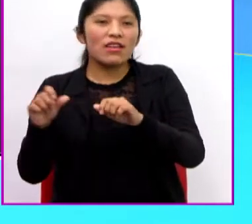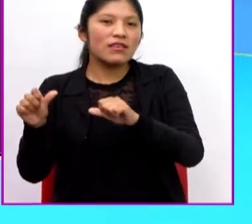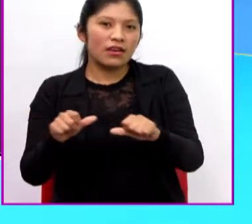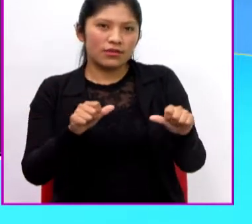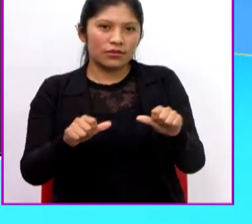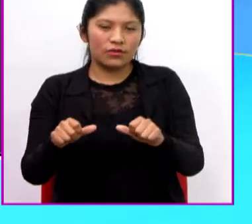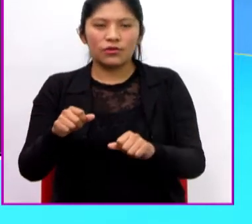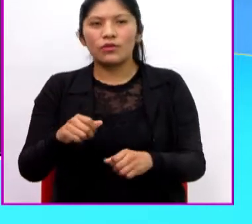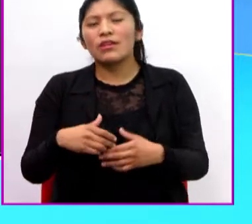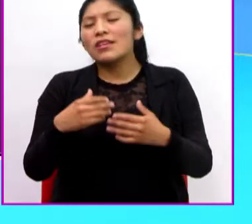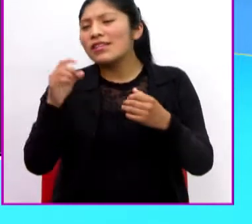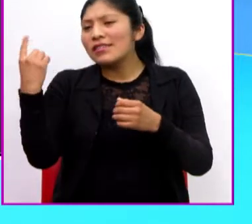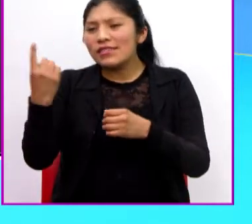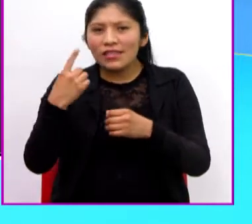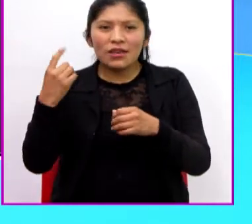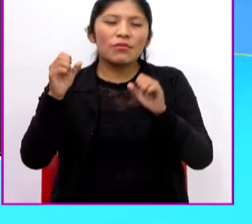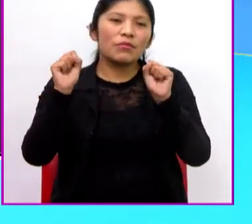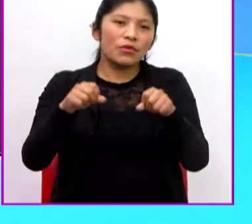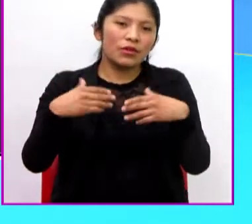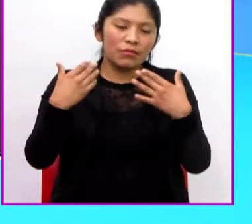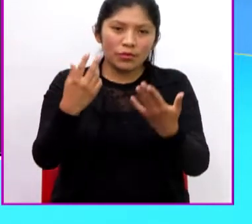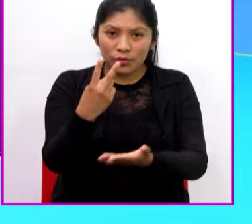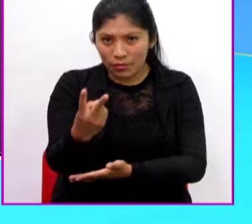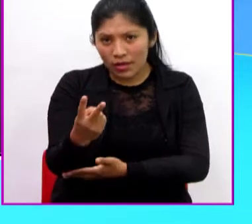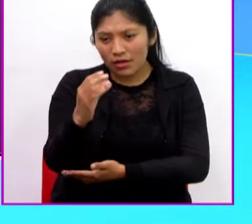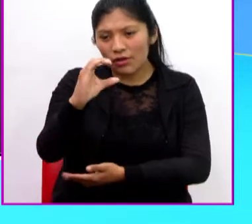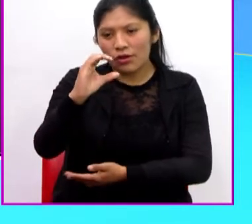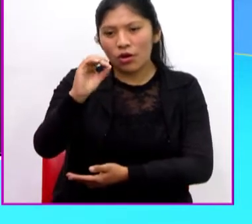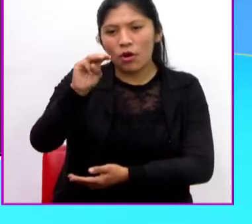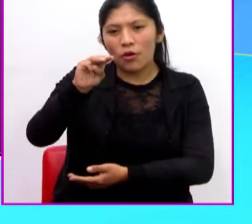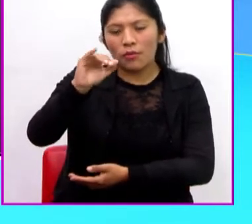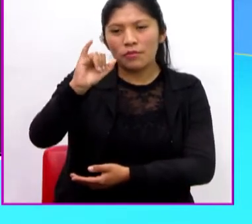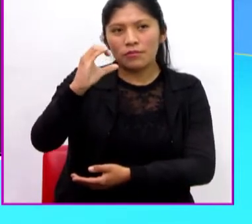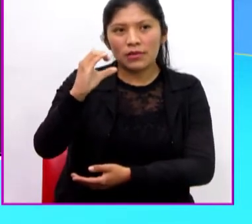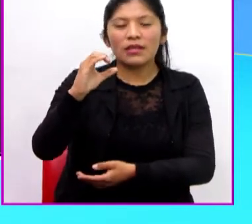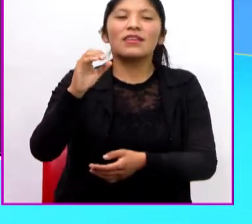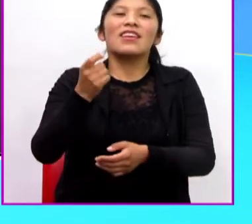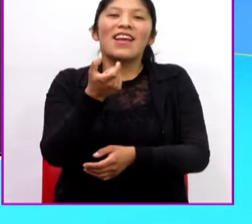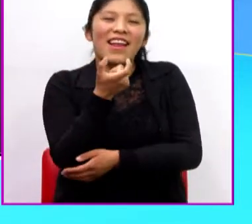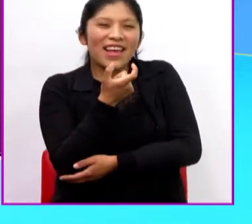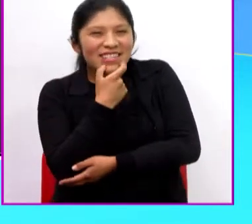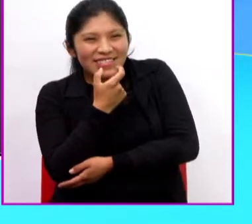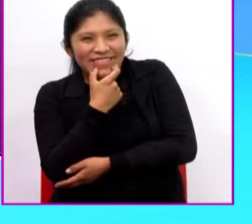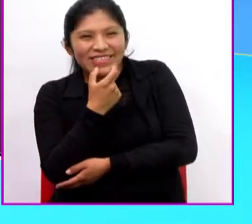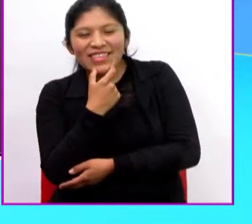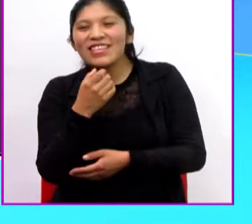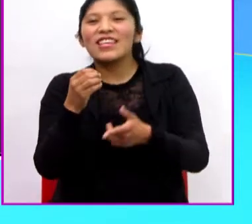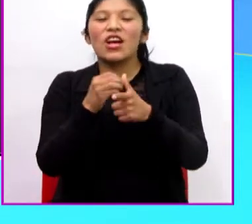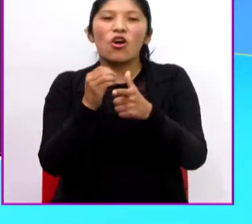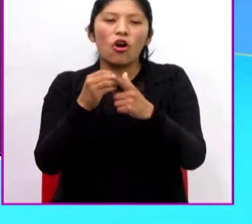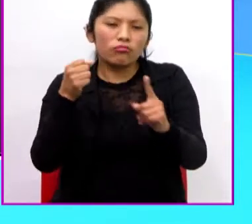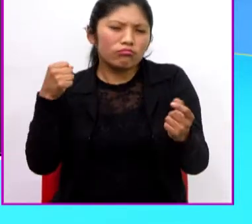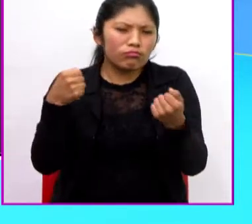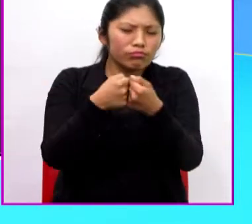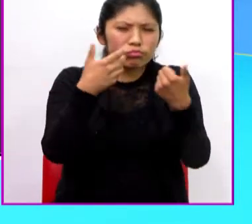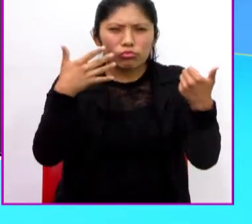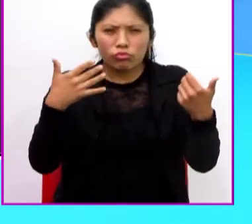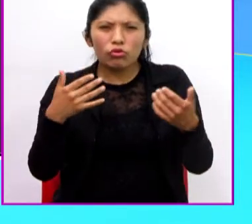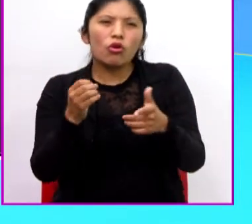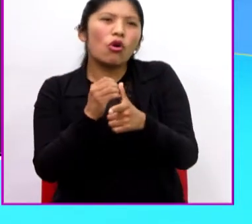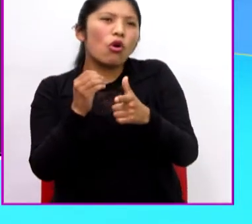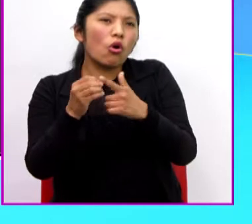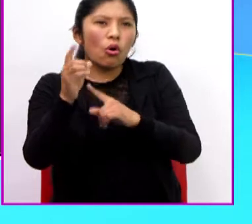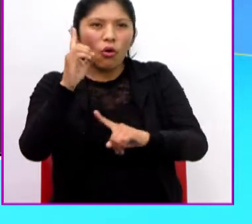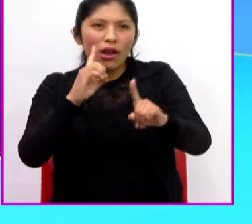encontrar generalmente en cómics. Por ejemplo, en las risas, en sonidos de golpes y efectos de sonido al